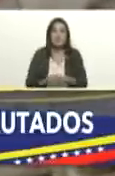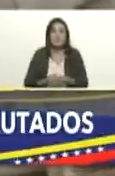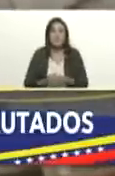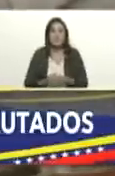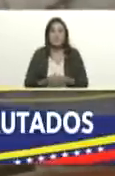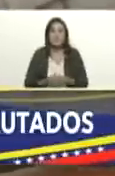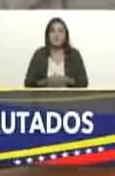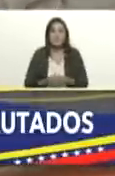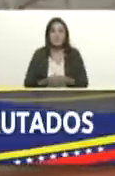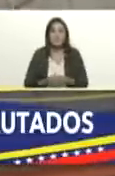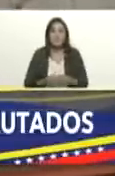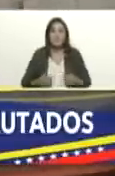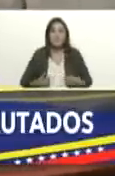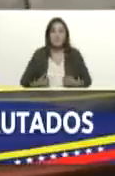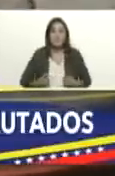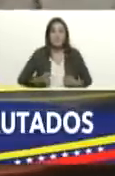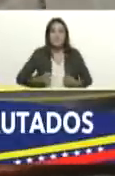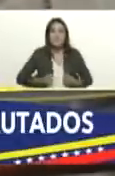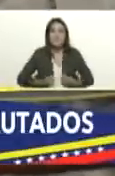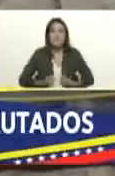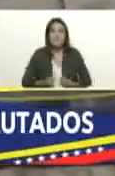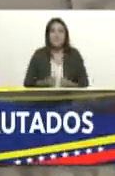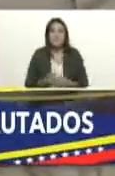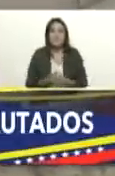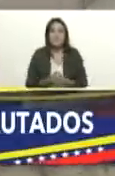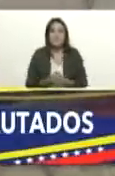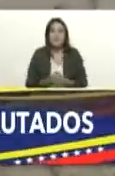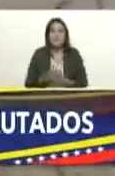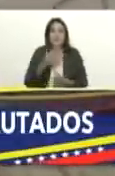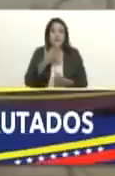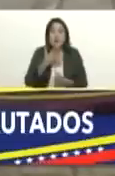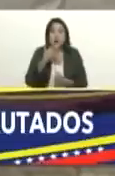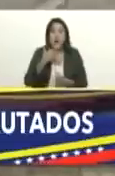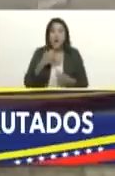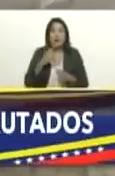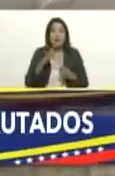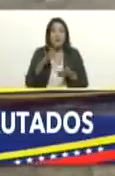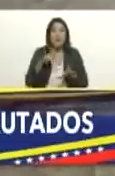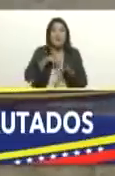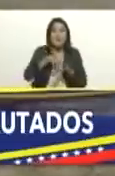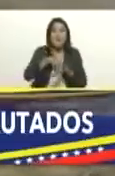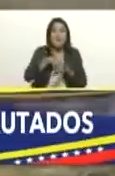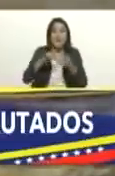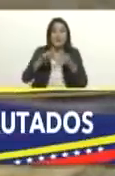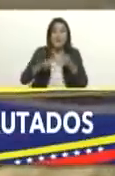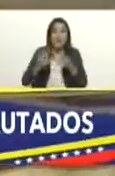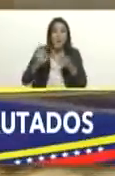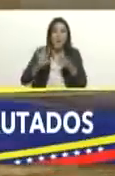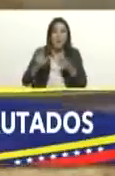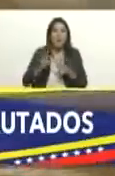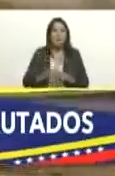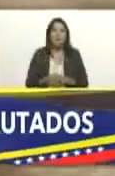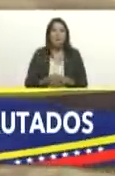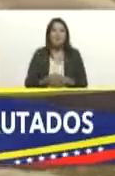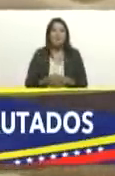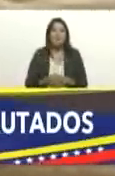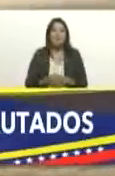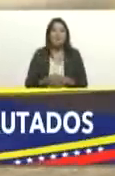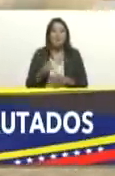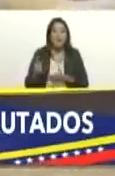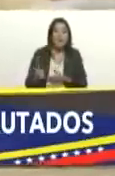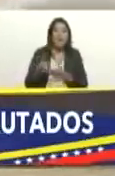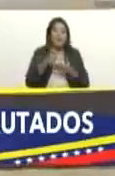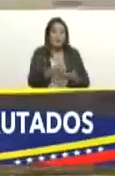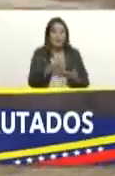hospitales y lo reforzarán para que no exista fluctuación alguna con la electricidad en nuestras unidades de diálisis que son la prioridad para el